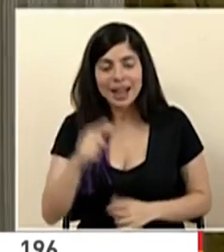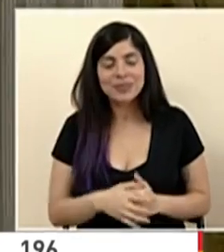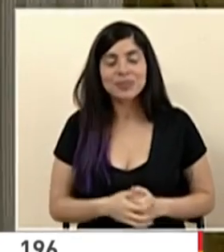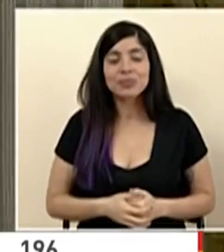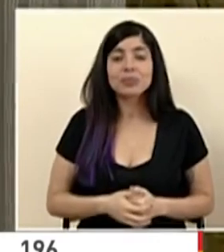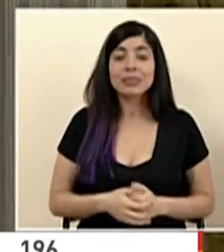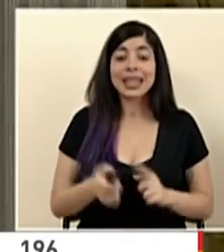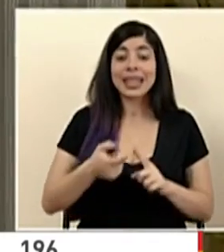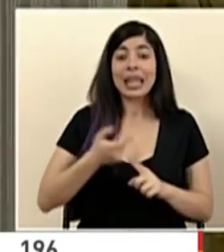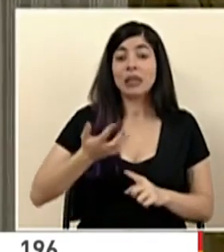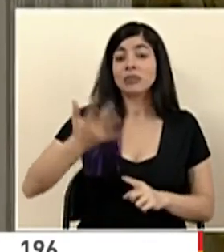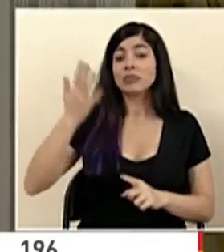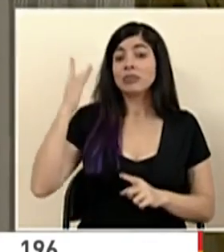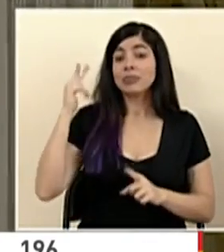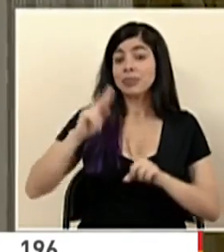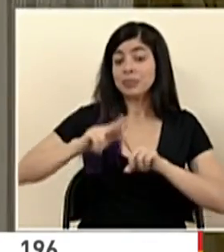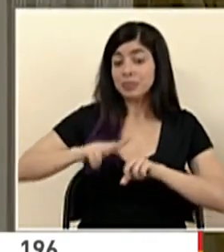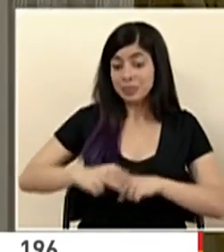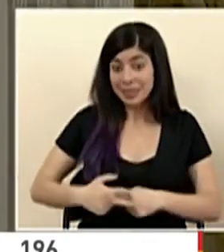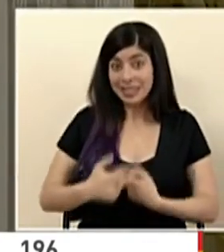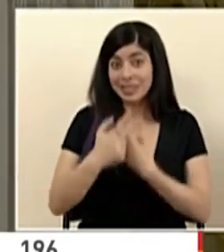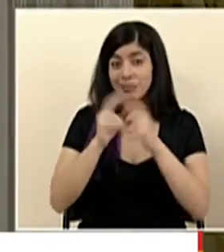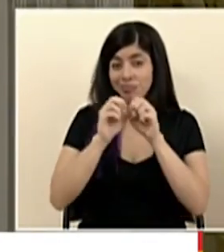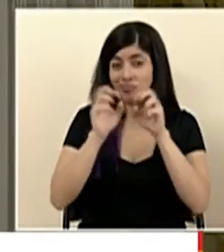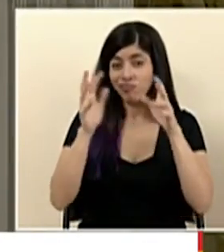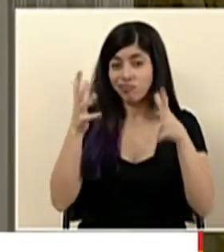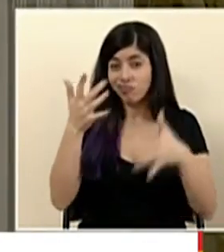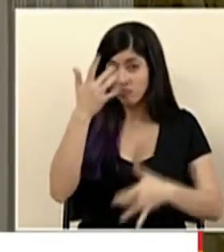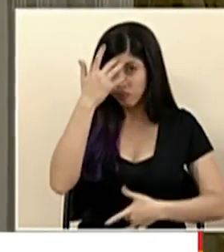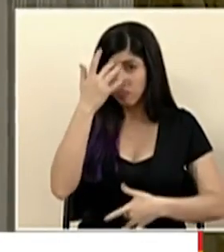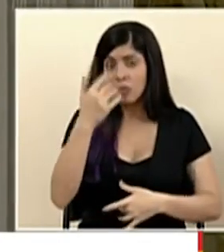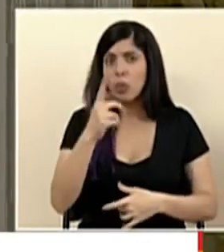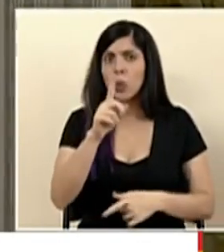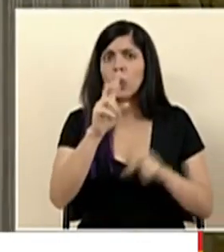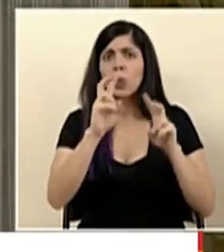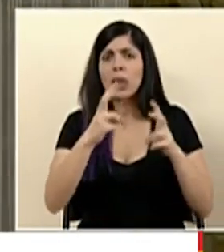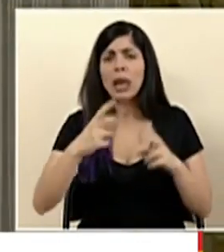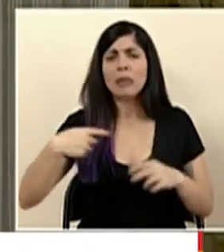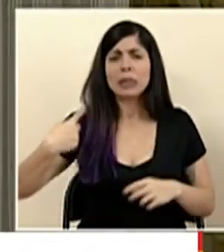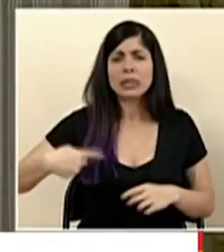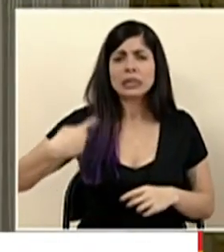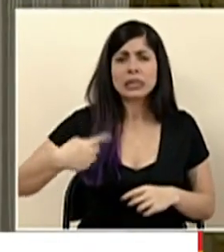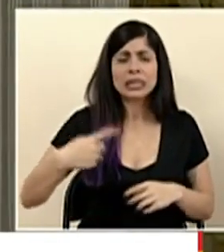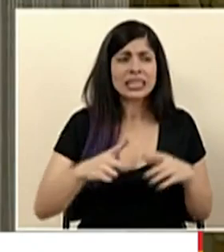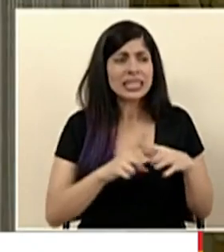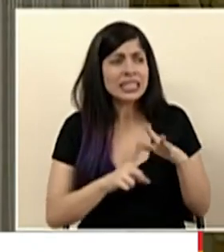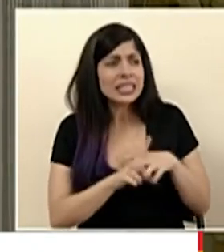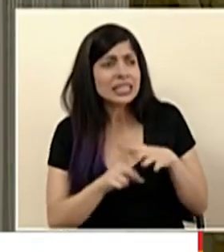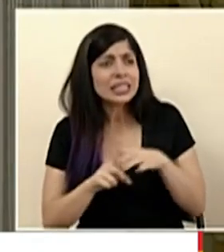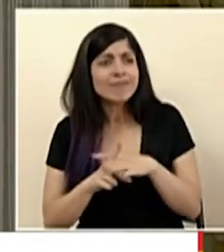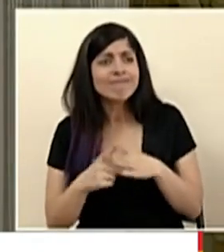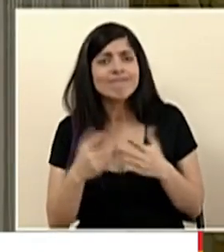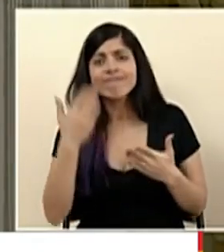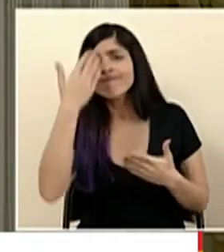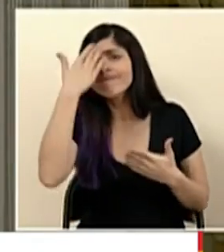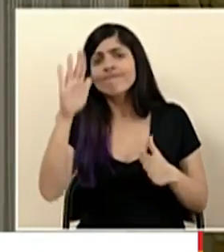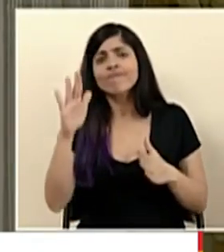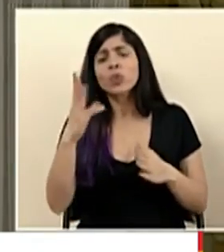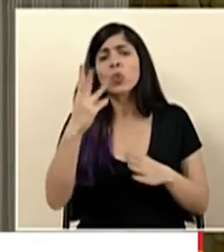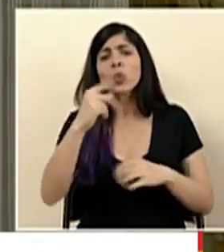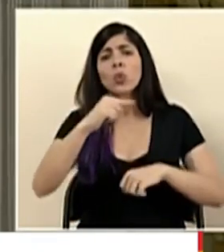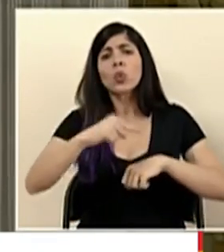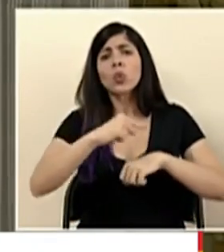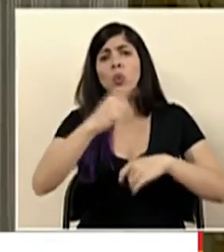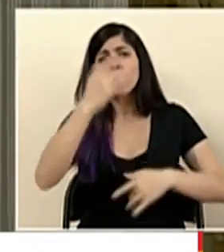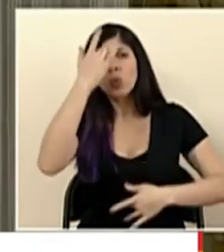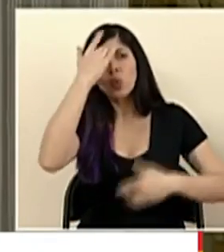Desde el inicio de la pandemia hay un tema que ha sido reiterado y es que no tenemos un tiempo determinado de cuánto va a